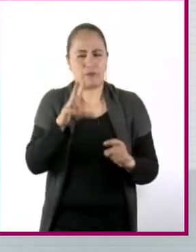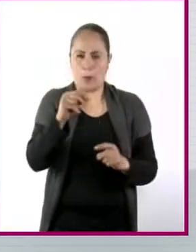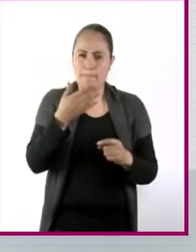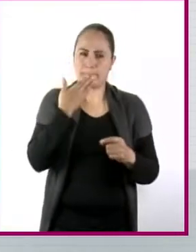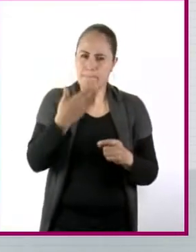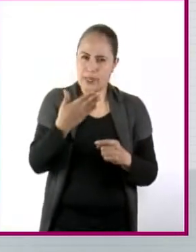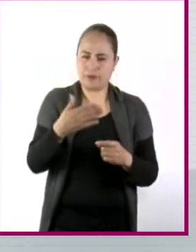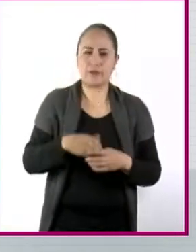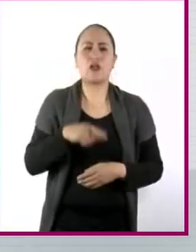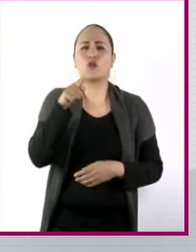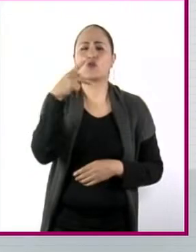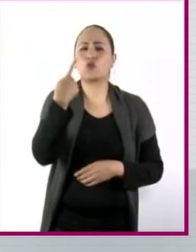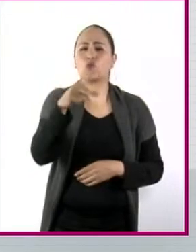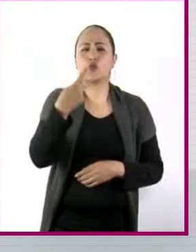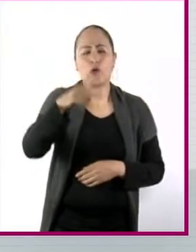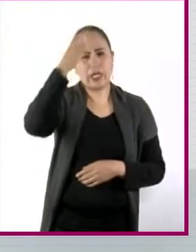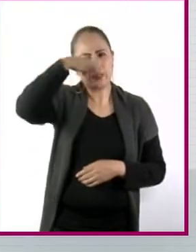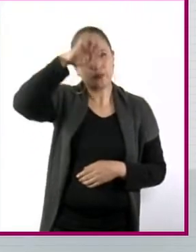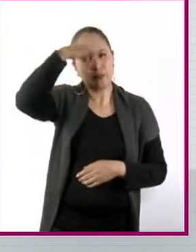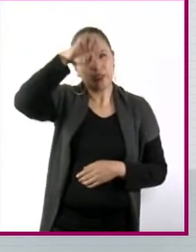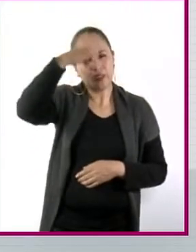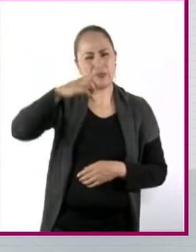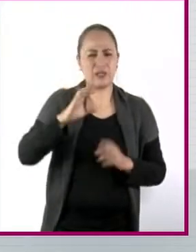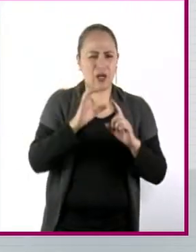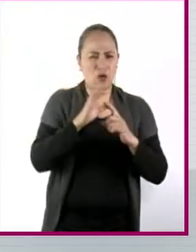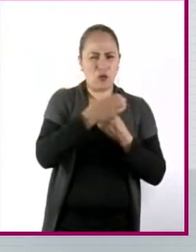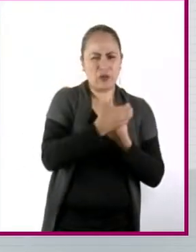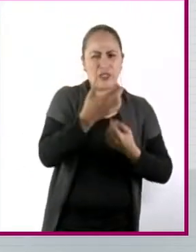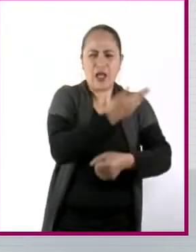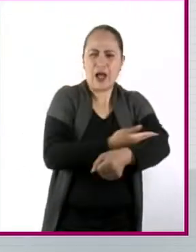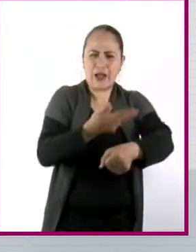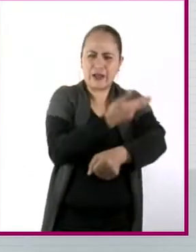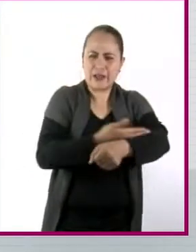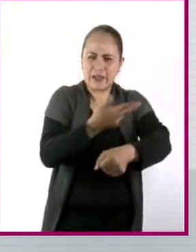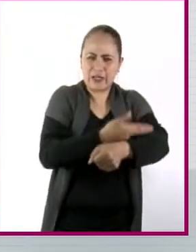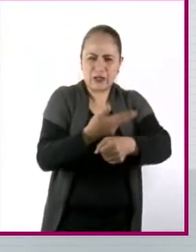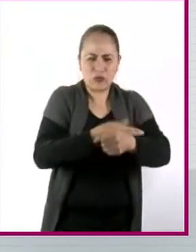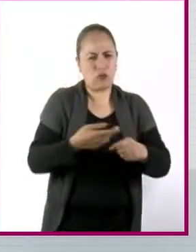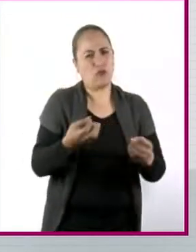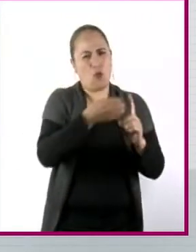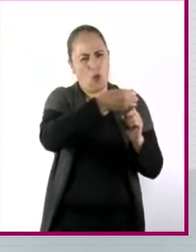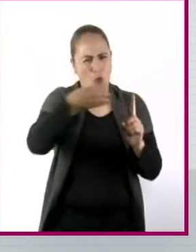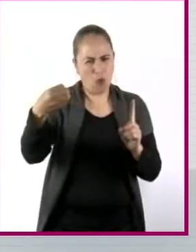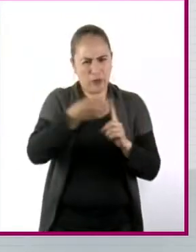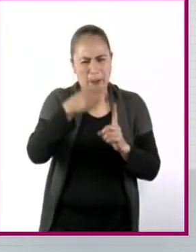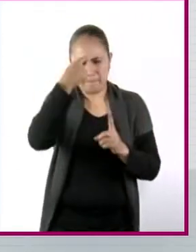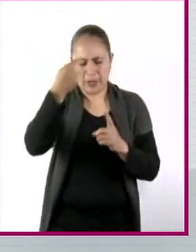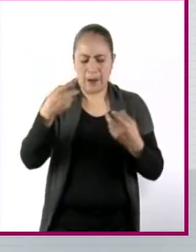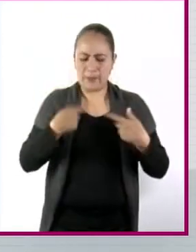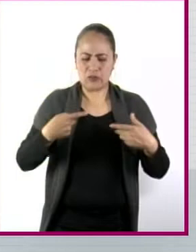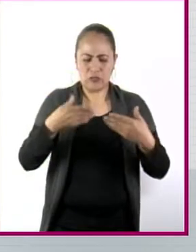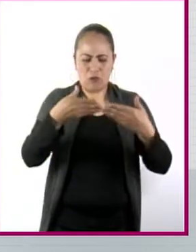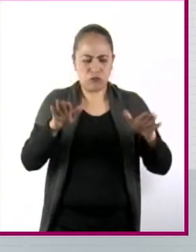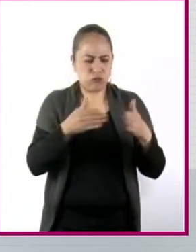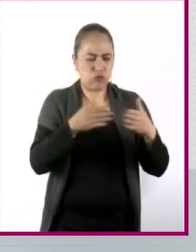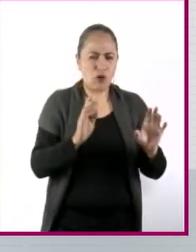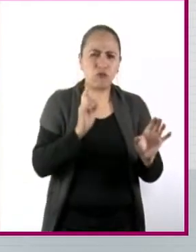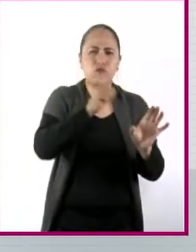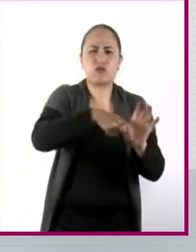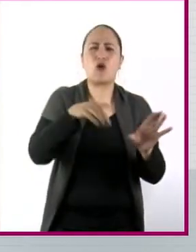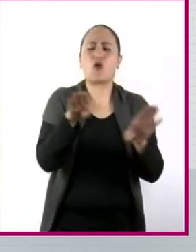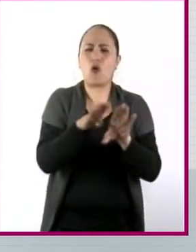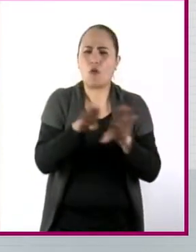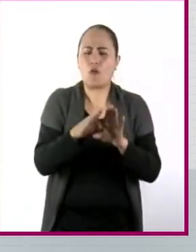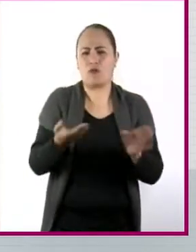con tus vivencias, ¿cómo es que la organización de un comité estudiantil abre las puertas para la participación ciudadana? Cuando tienes todo este